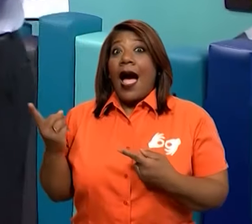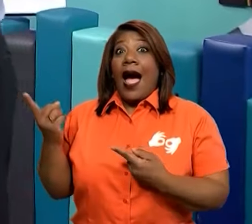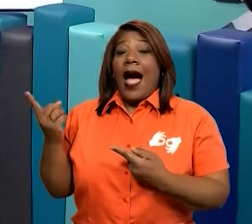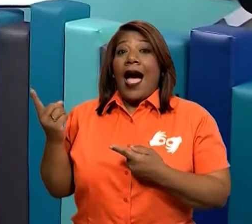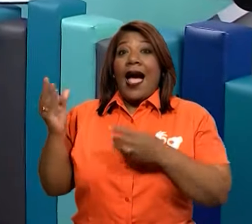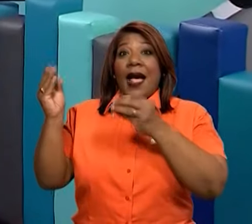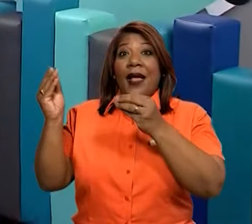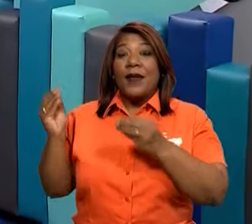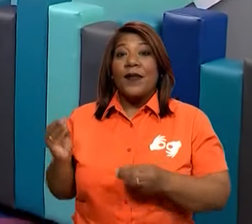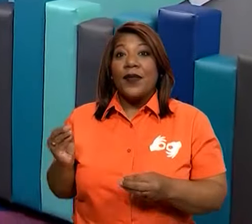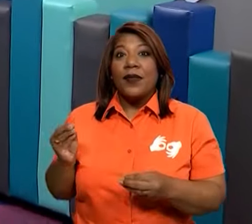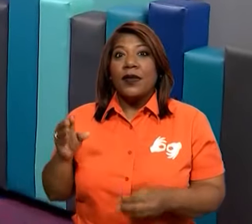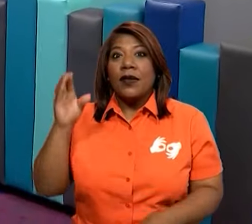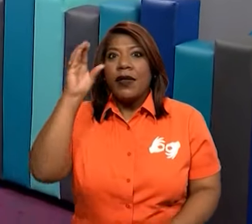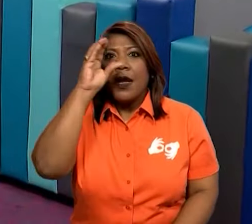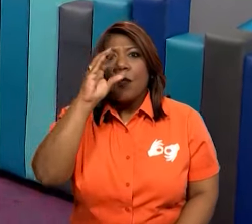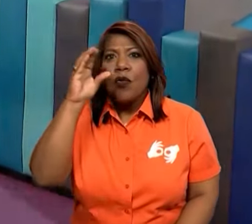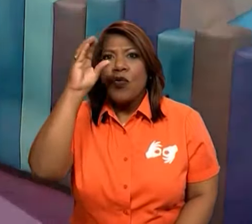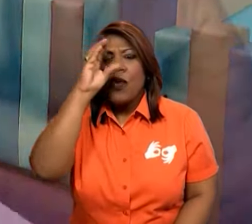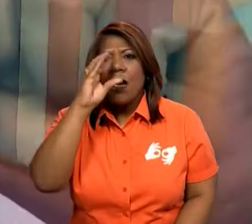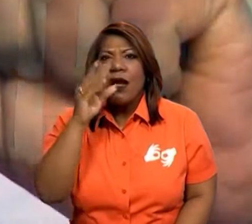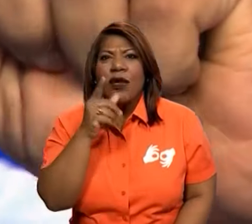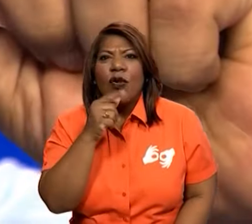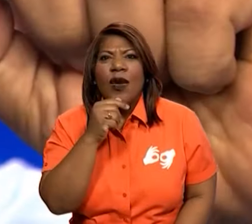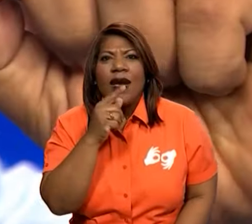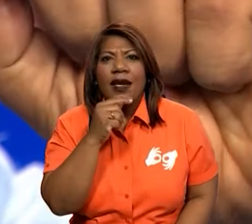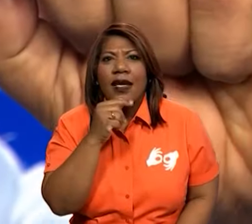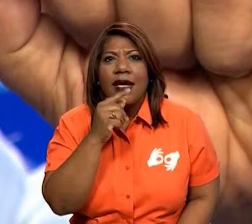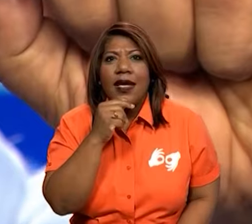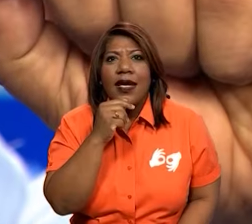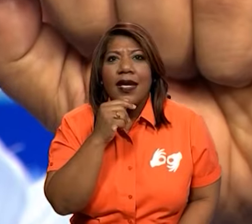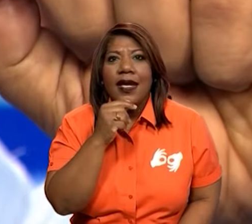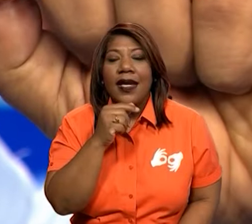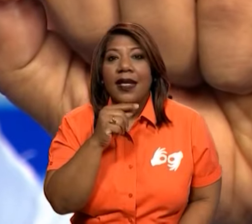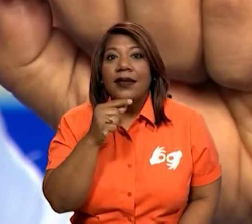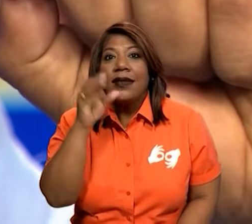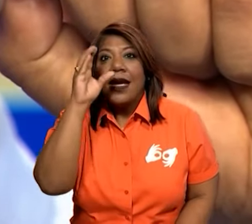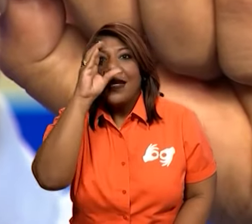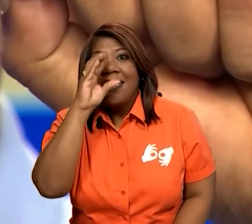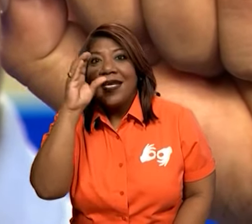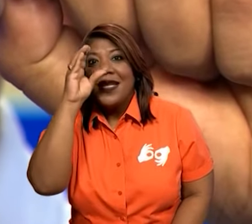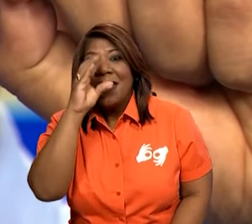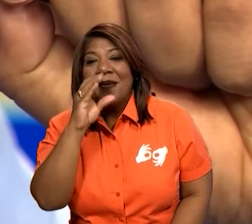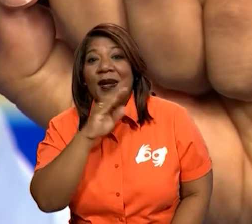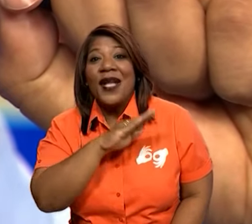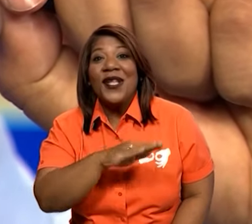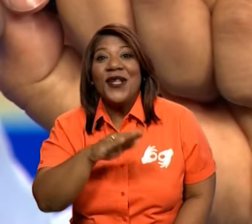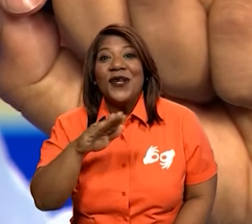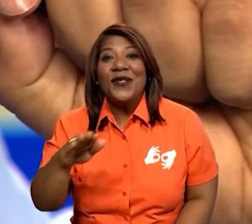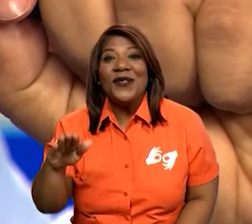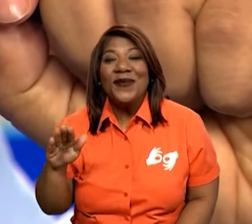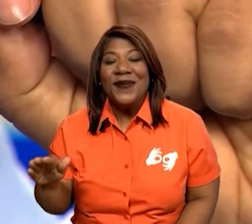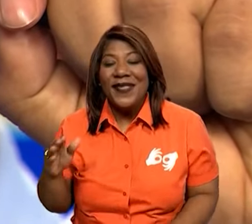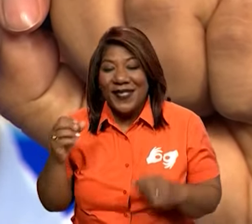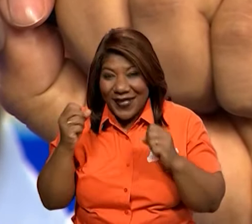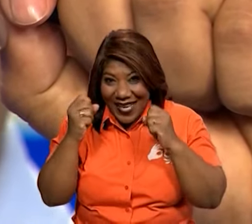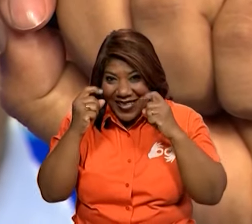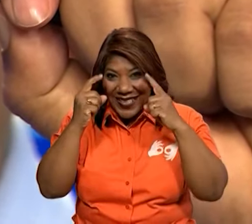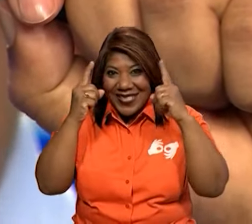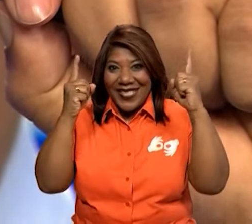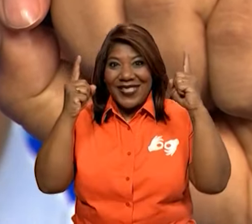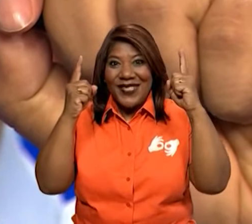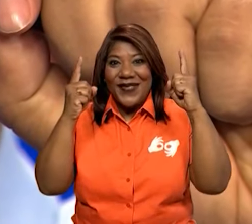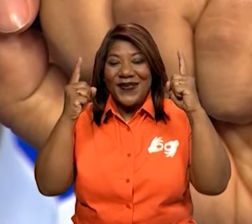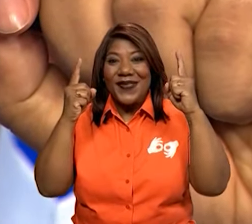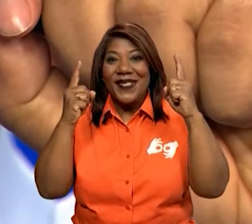¿A dónde estarán para ver? Aquí están, allí están, mi pequeño descubridor.